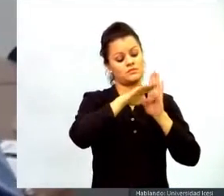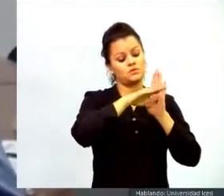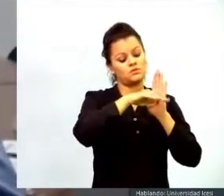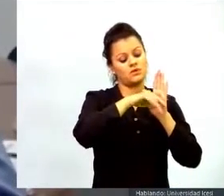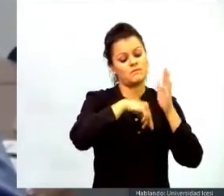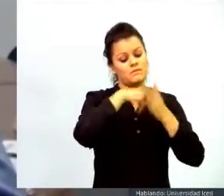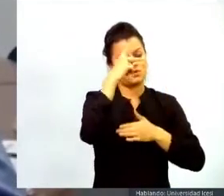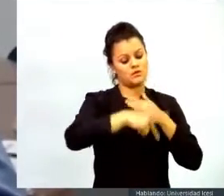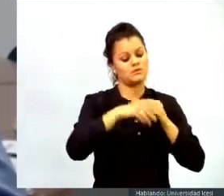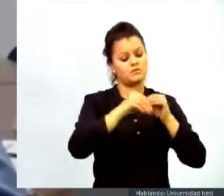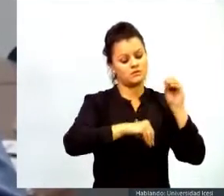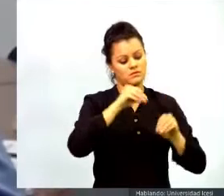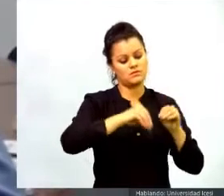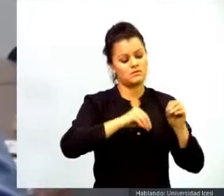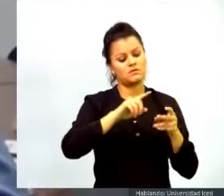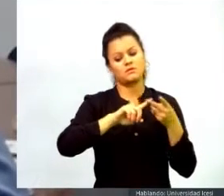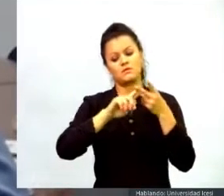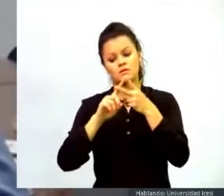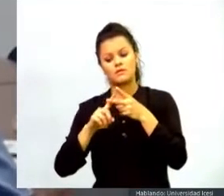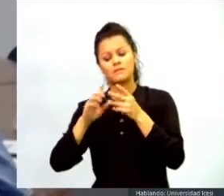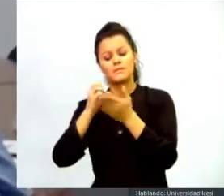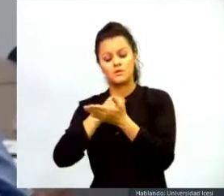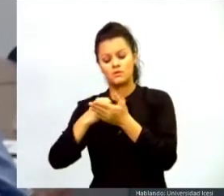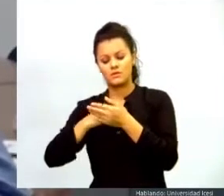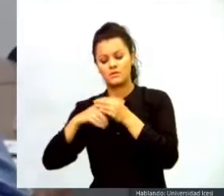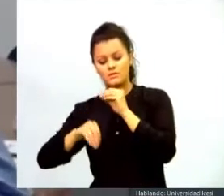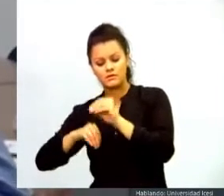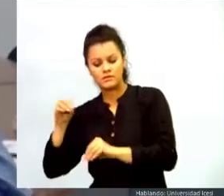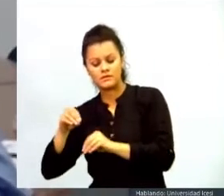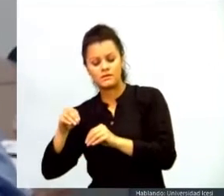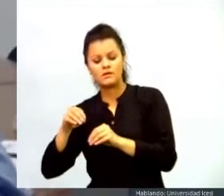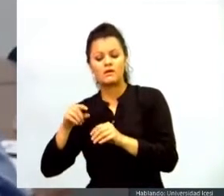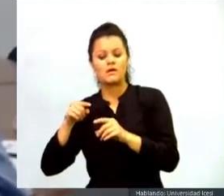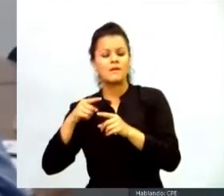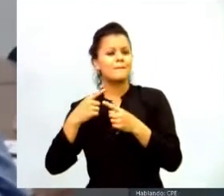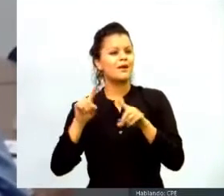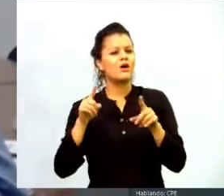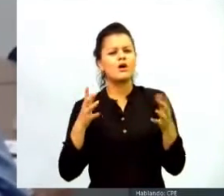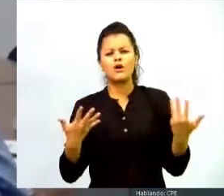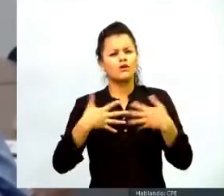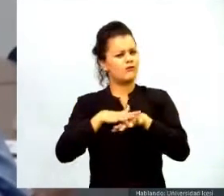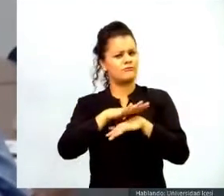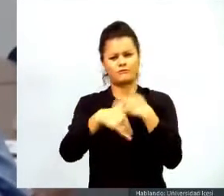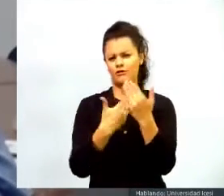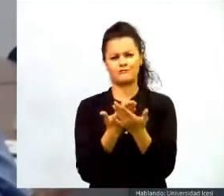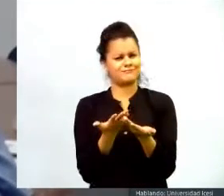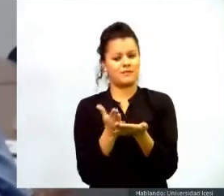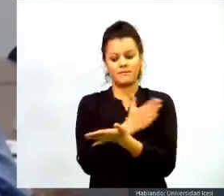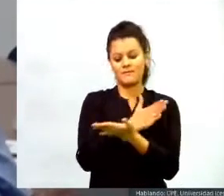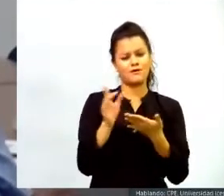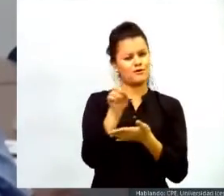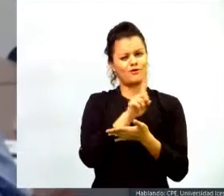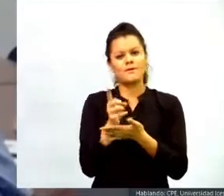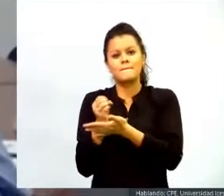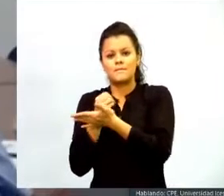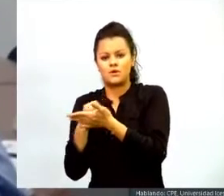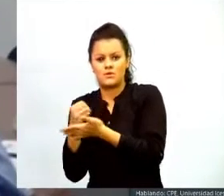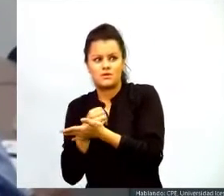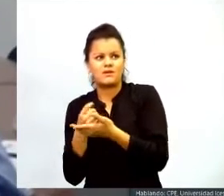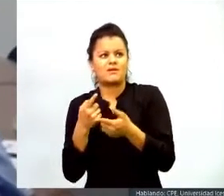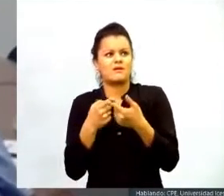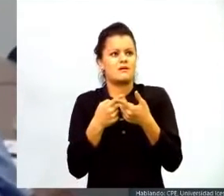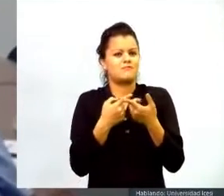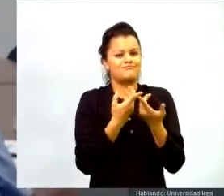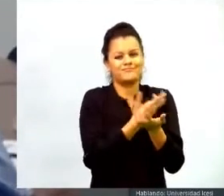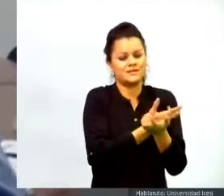biología están trabajando en biología pero están desarrollando competencias de comunicación competencias de trabajo en el